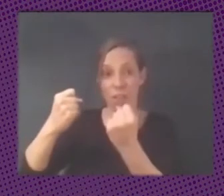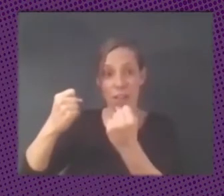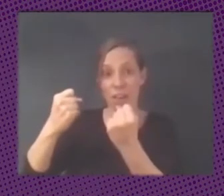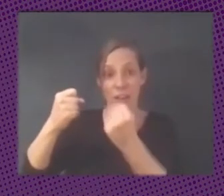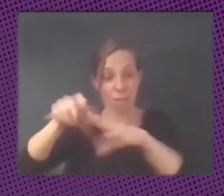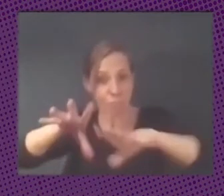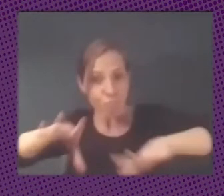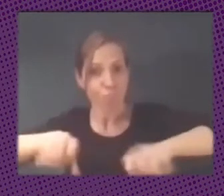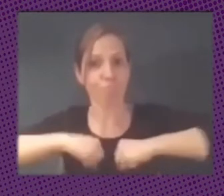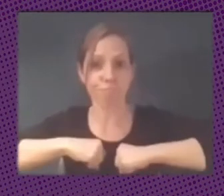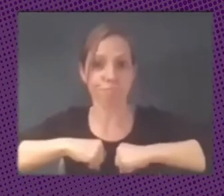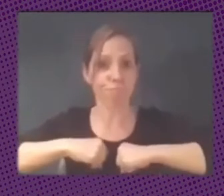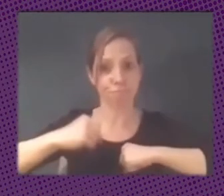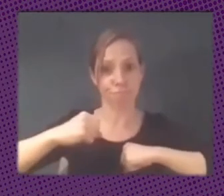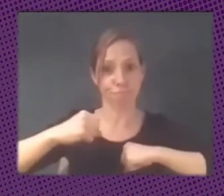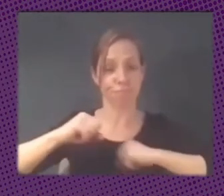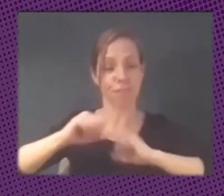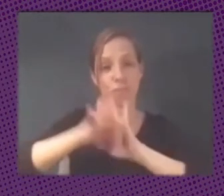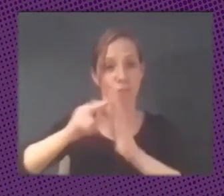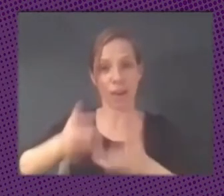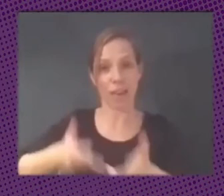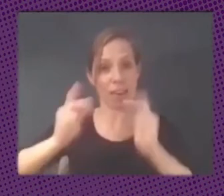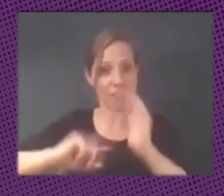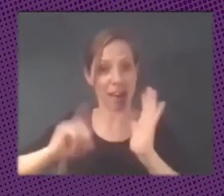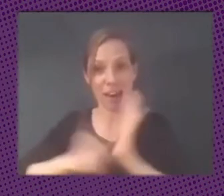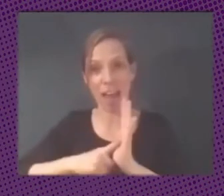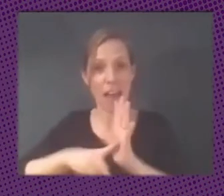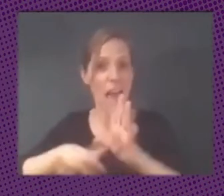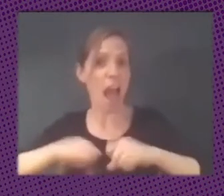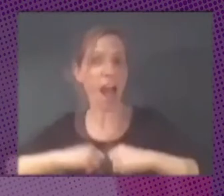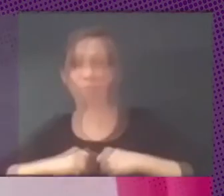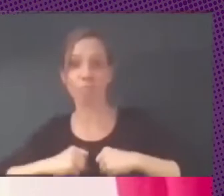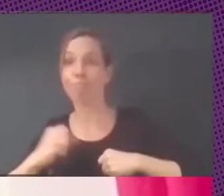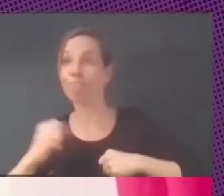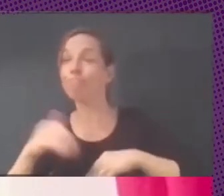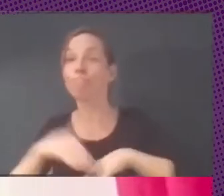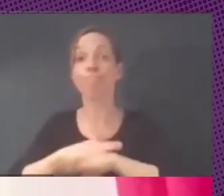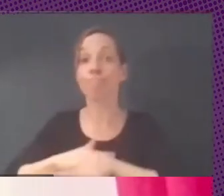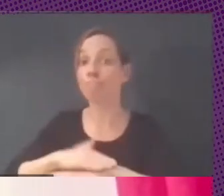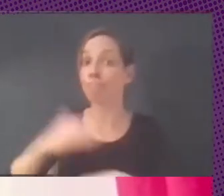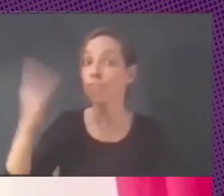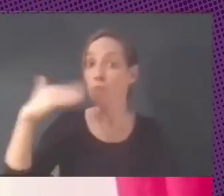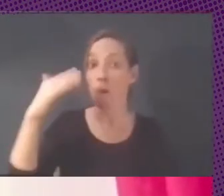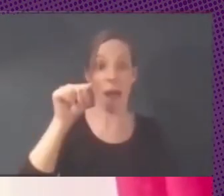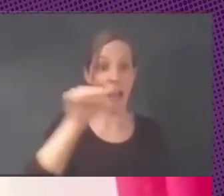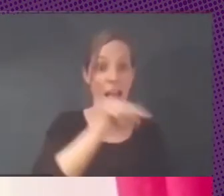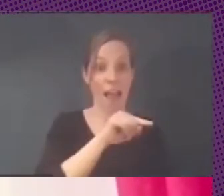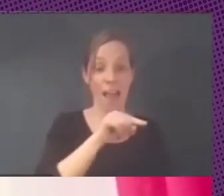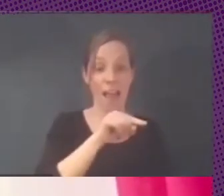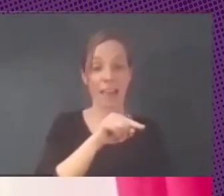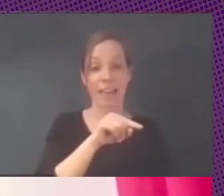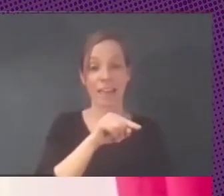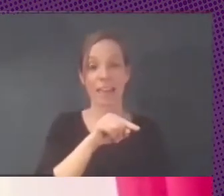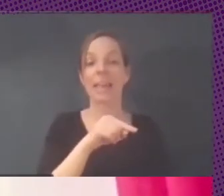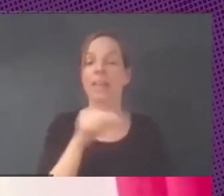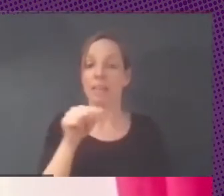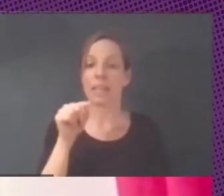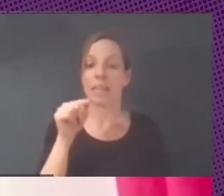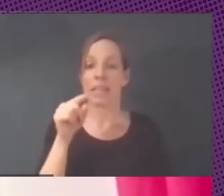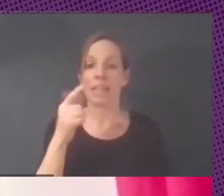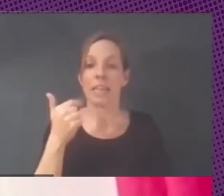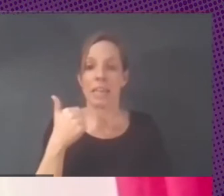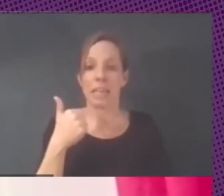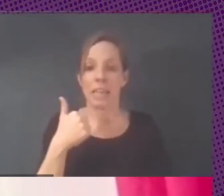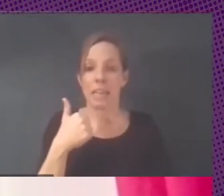la ley de software libre en este caso por ejemplo entonces bueno eso es una de las cuestiones que yo por lo menos